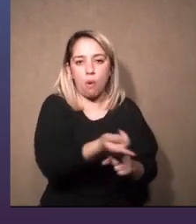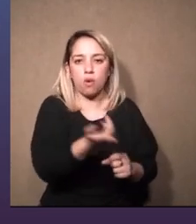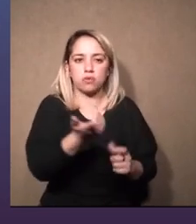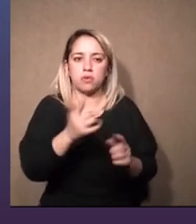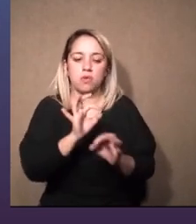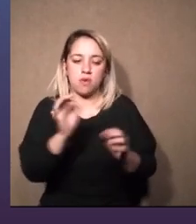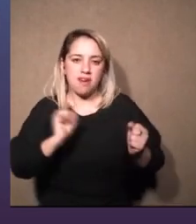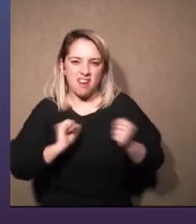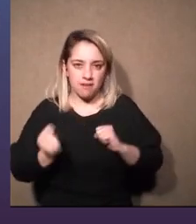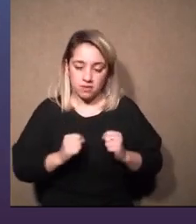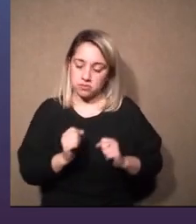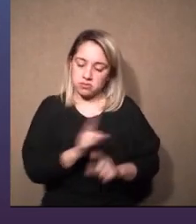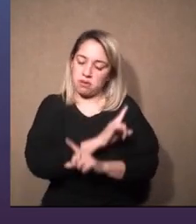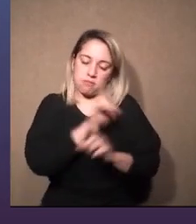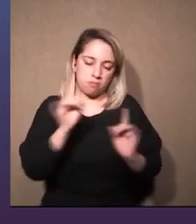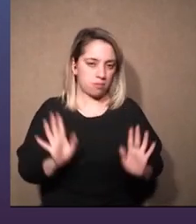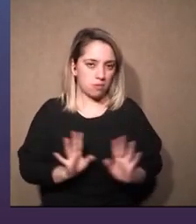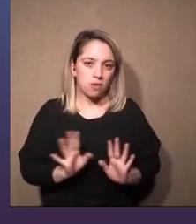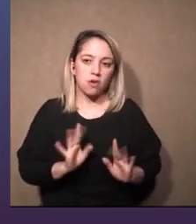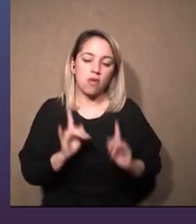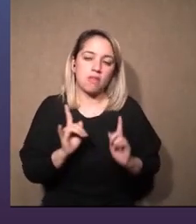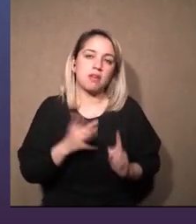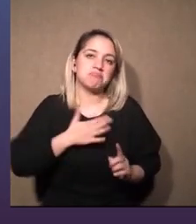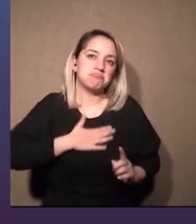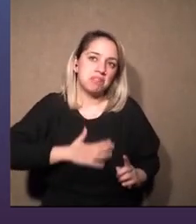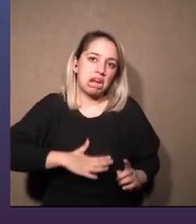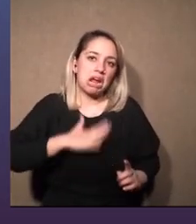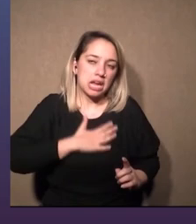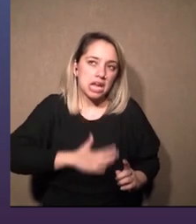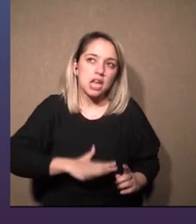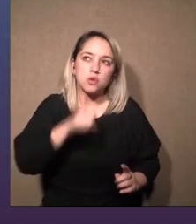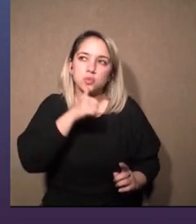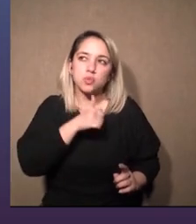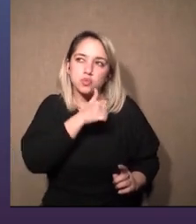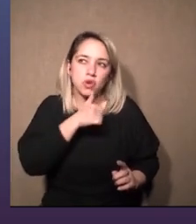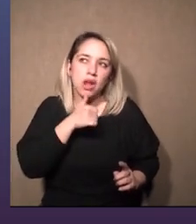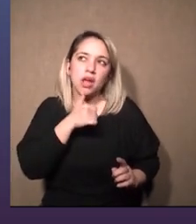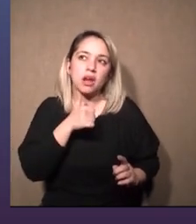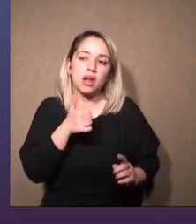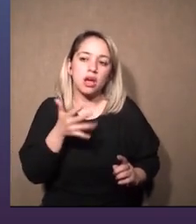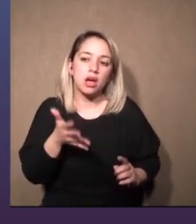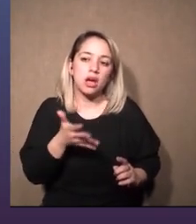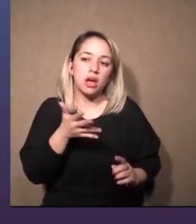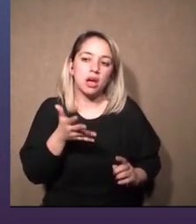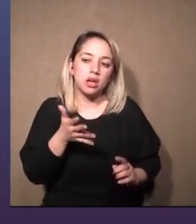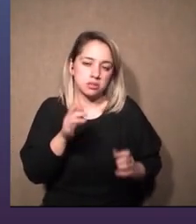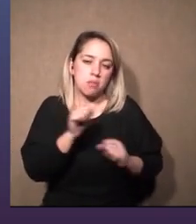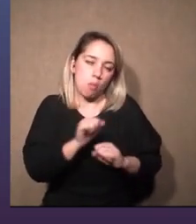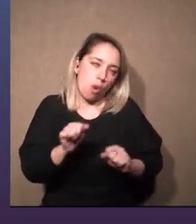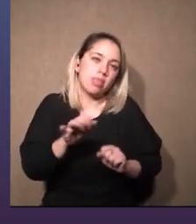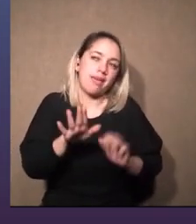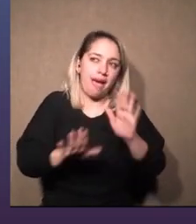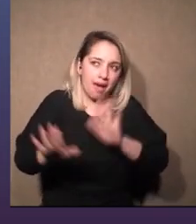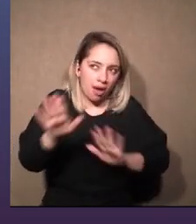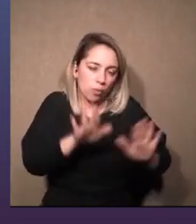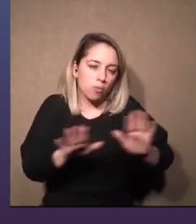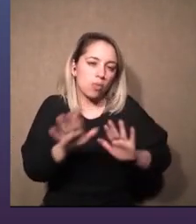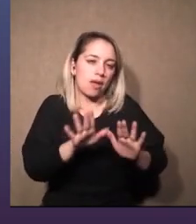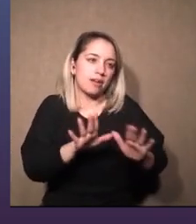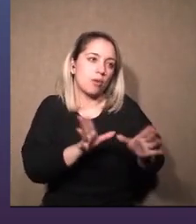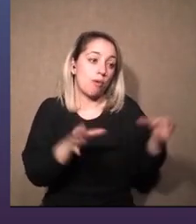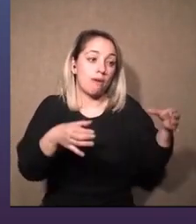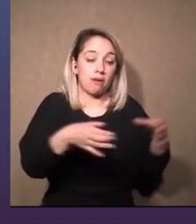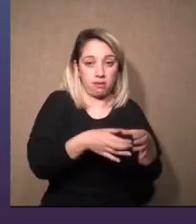ponerse nervioso para mí salen se pueden de esa manera arreglar los imprevistos